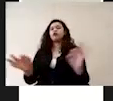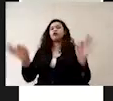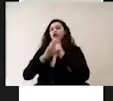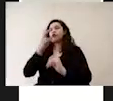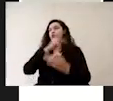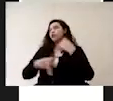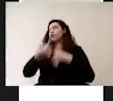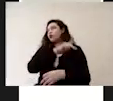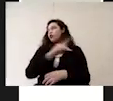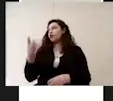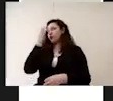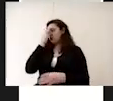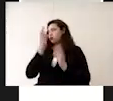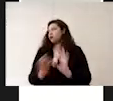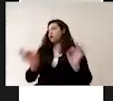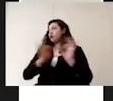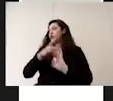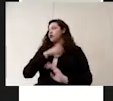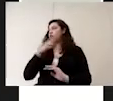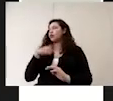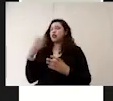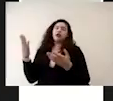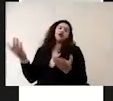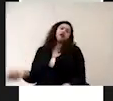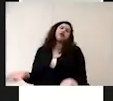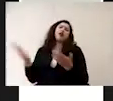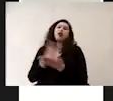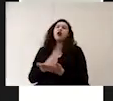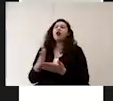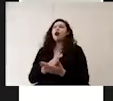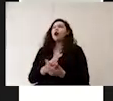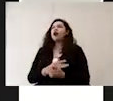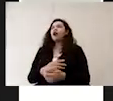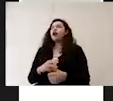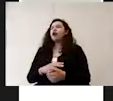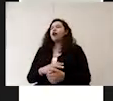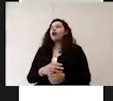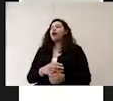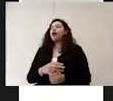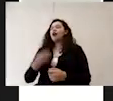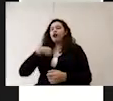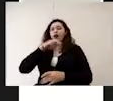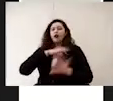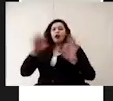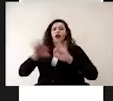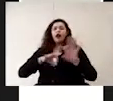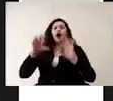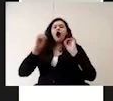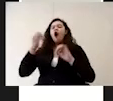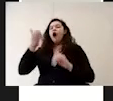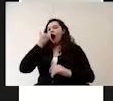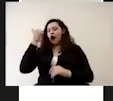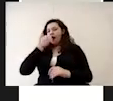todos independientemente de si somos trabajadores o alumnos